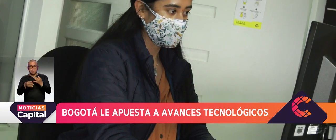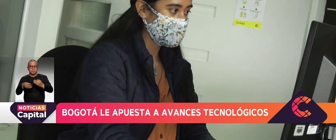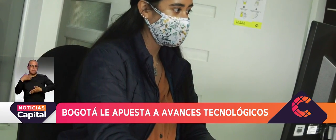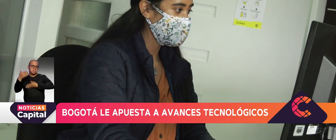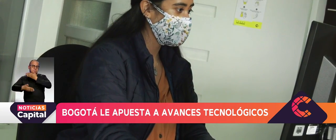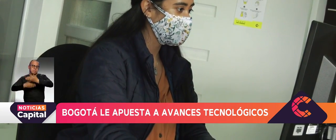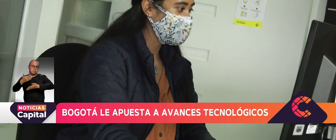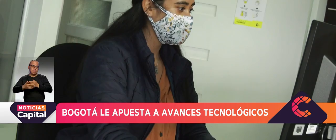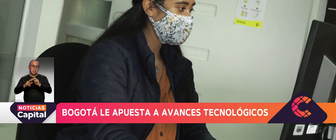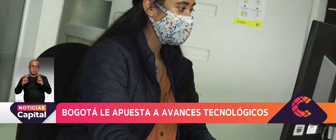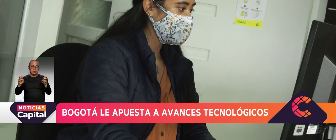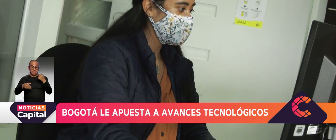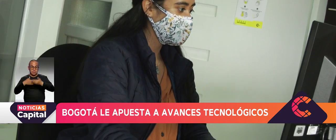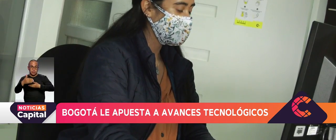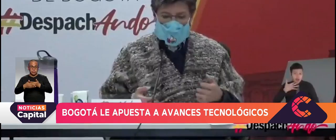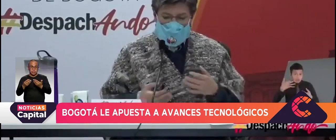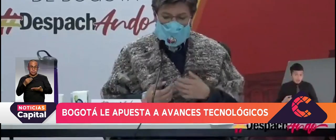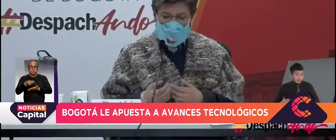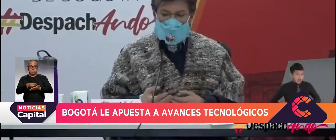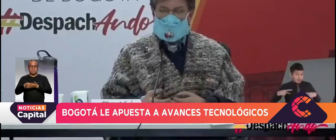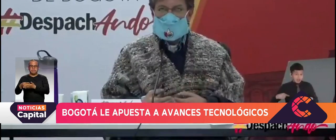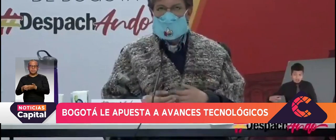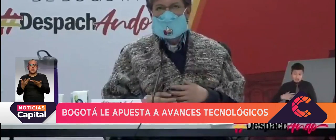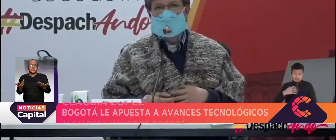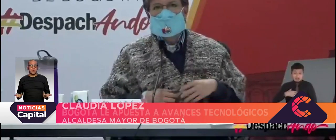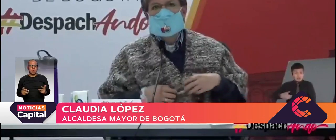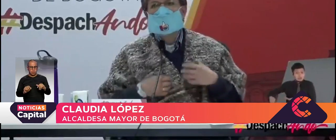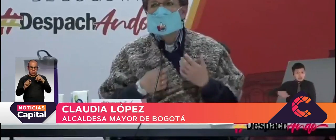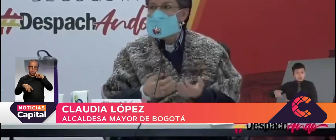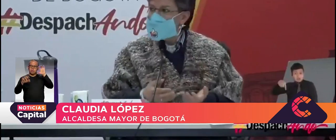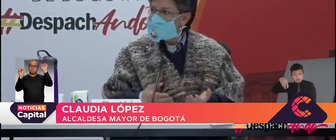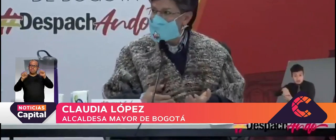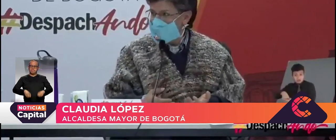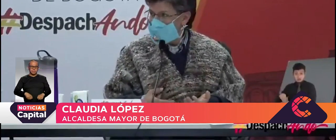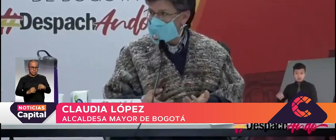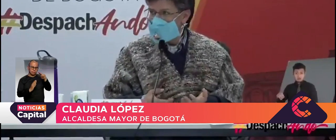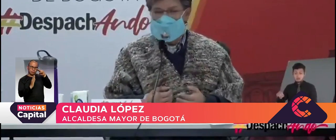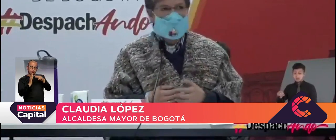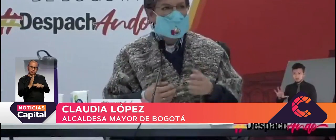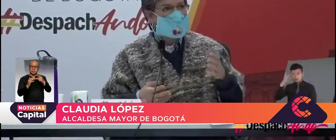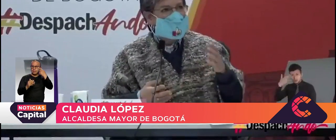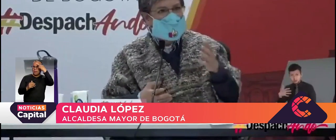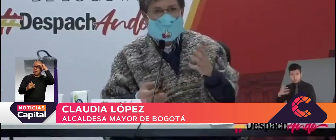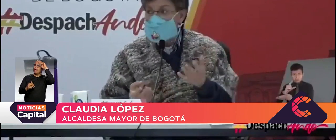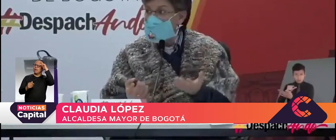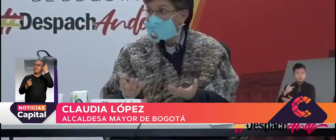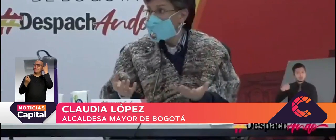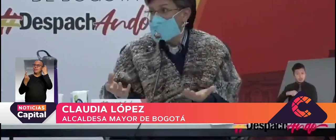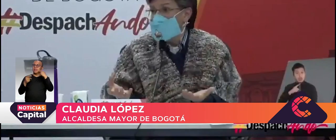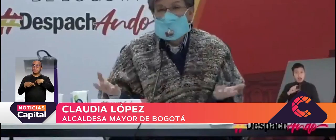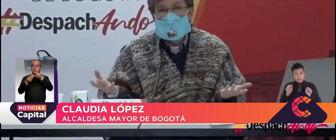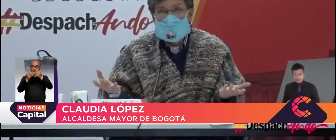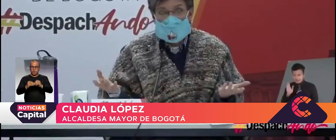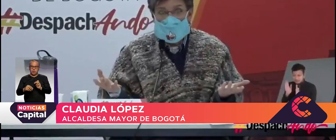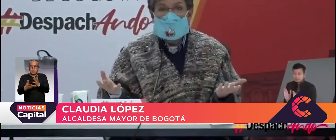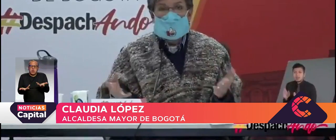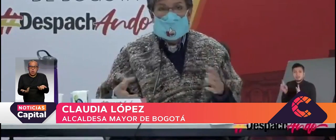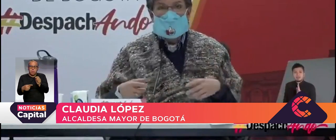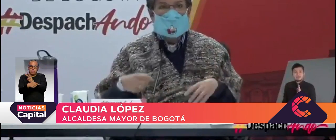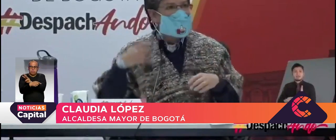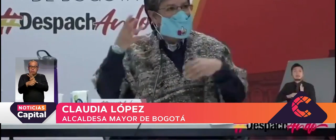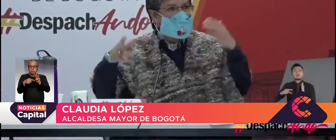agilizar trámites tributarios. Nosotros tenemos que tener la capacidad de leer eso, pero para eso nos toca es una plataforma tecnológica,